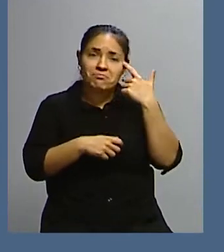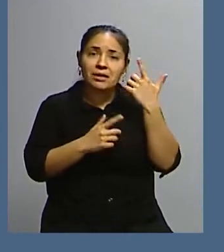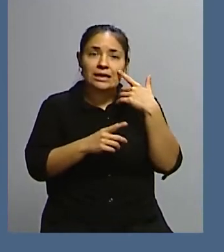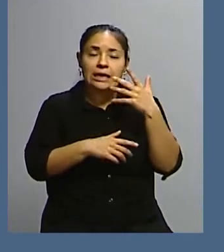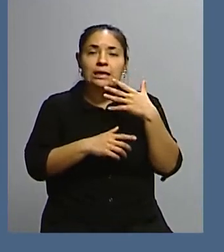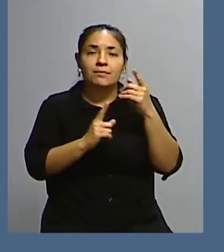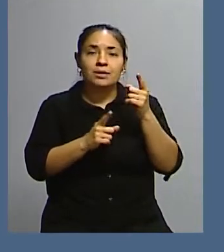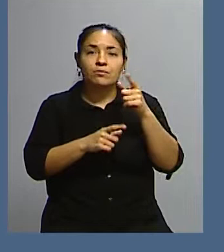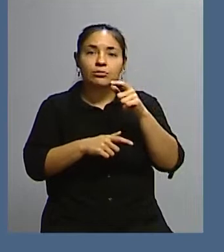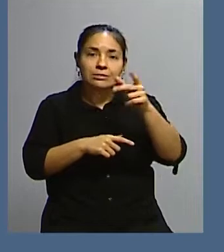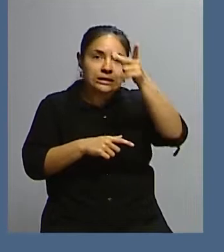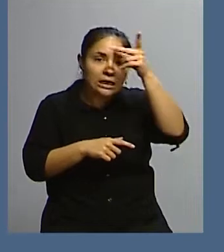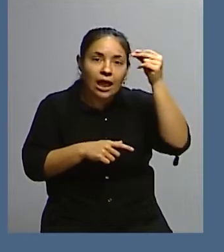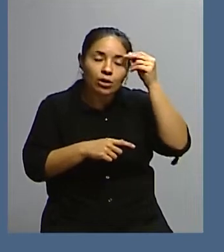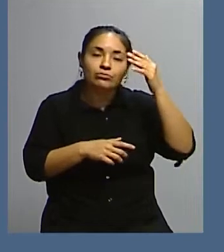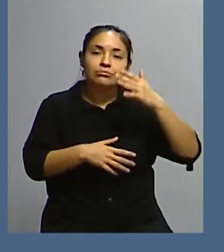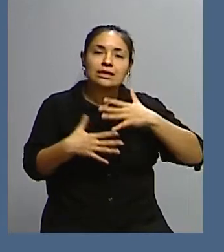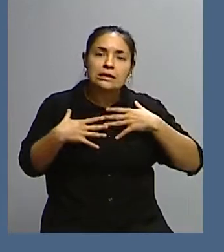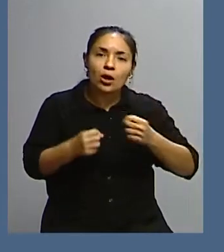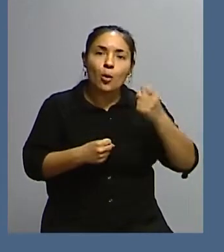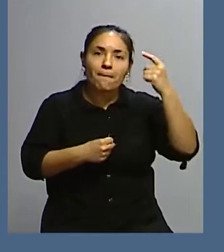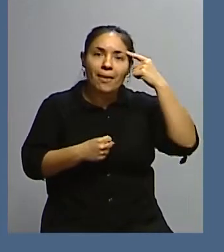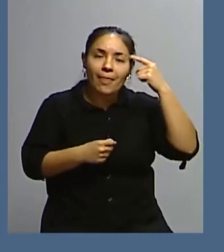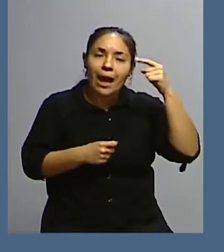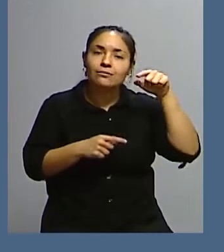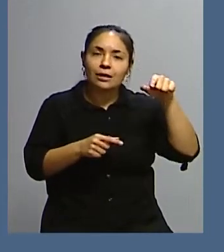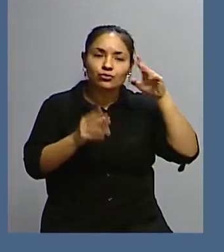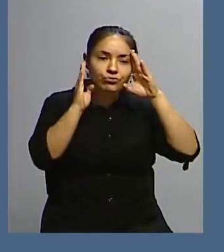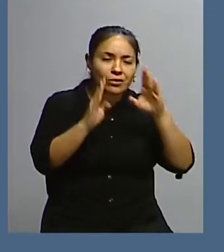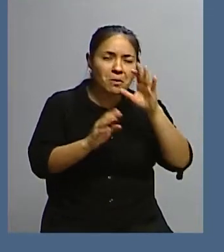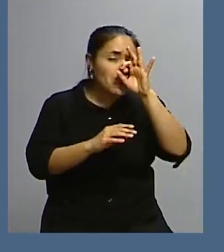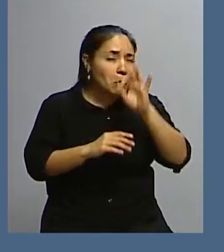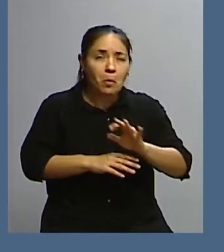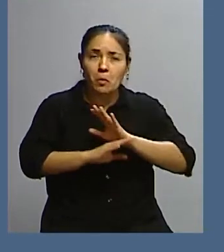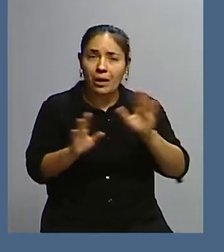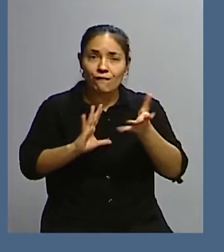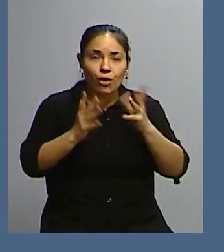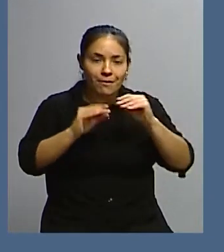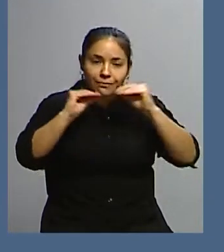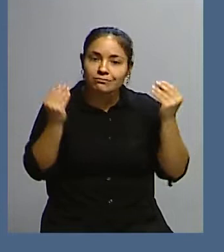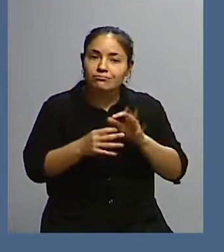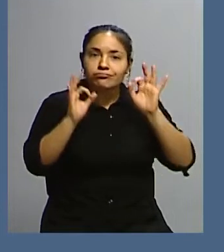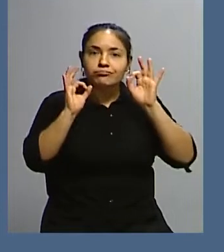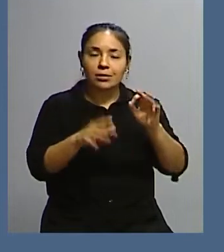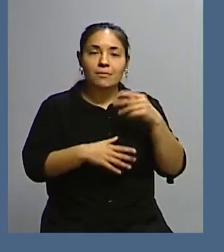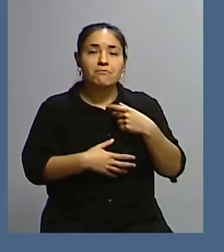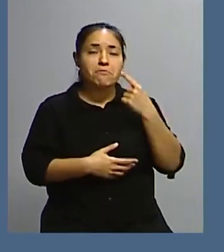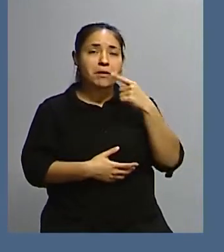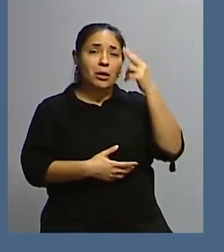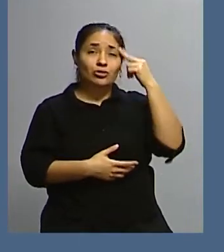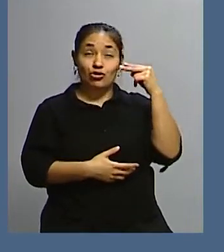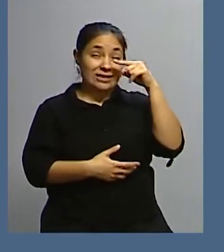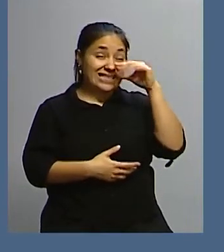salud mental de los chilenos que en realidad nunca se ha reparado de manera integral desde los años 70.